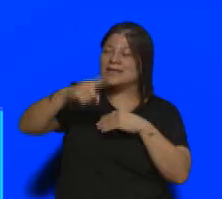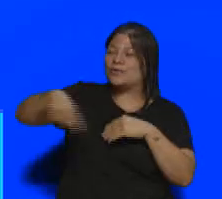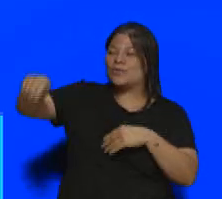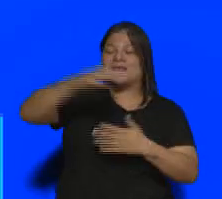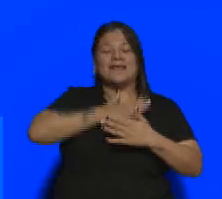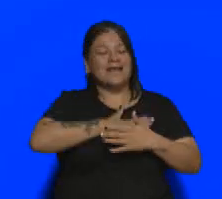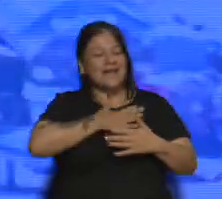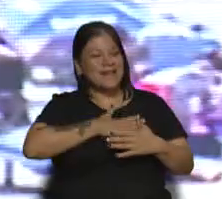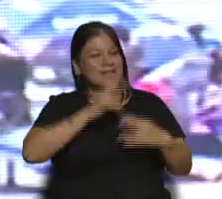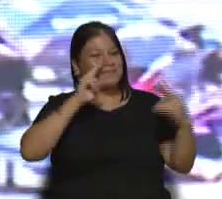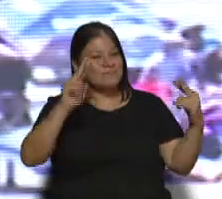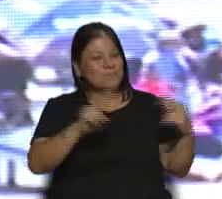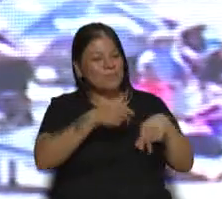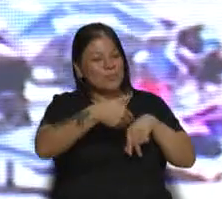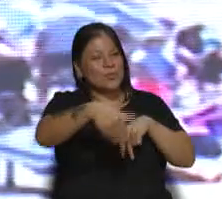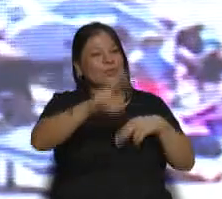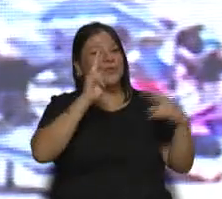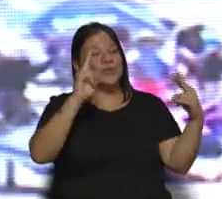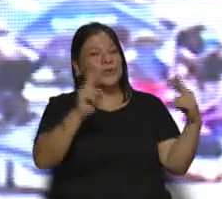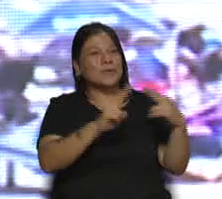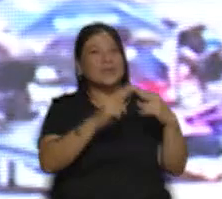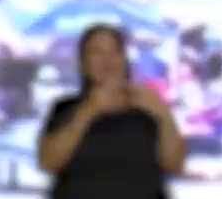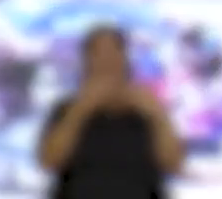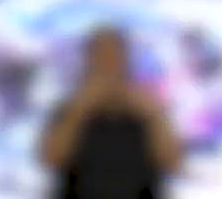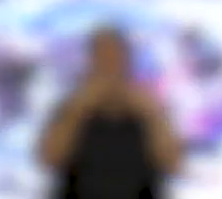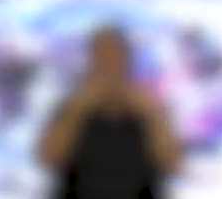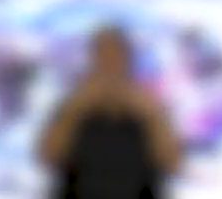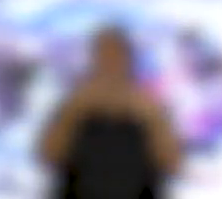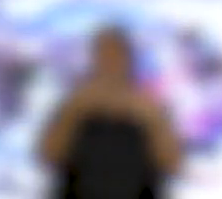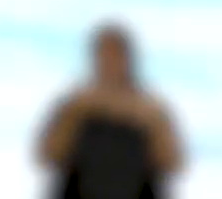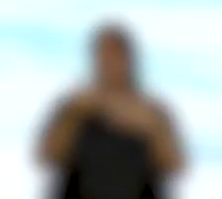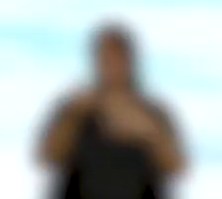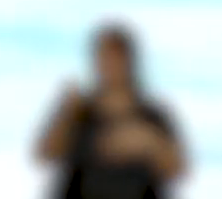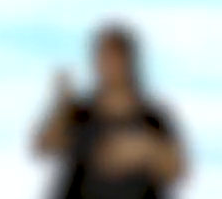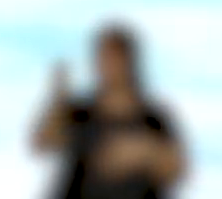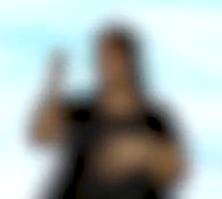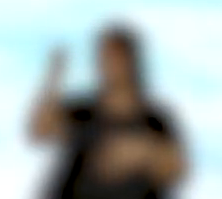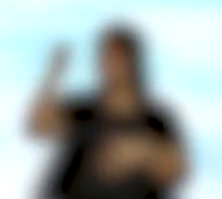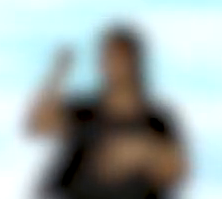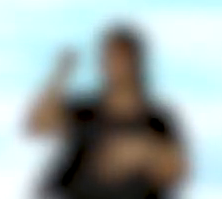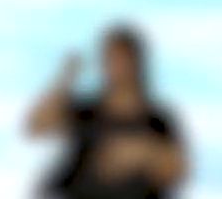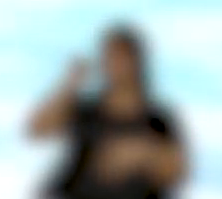grande, hasta cualquier momento. Gracias, hasta pronto. Adiós. Qué linda esta imagen atrás. Hacemos la pausa, ya volvemos.